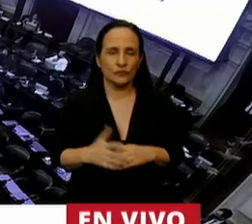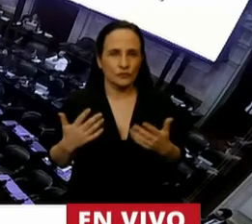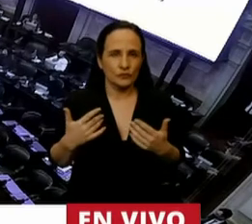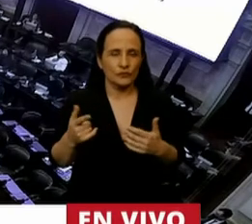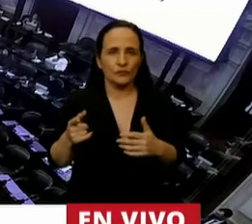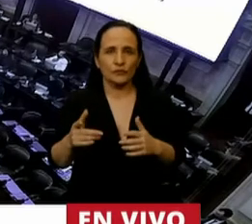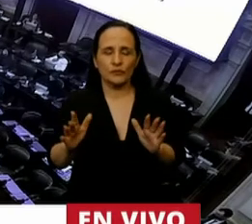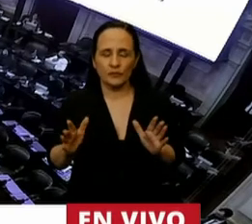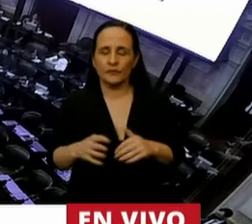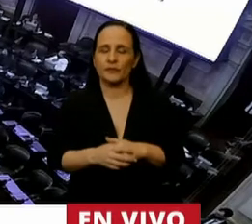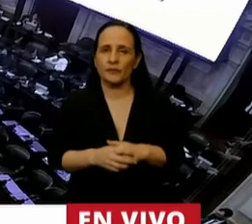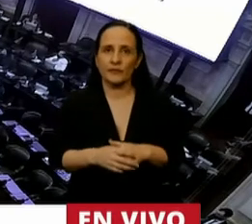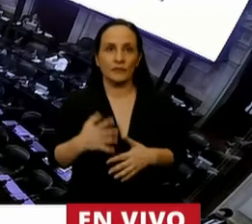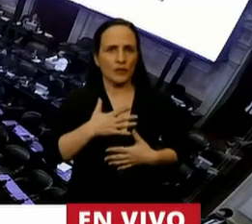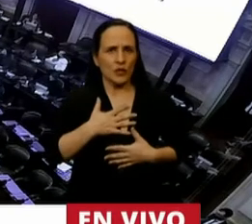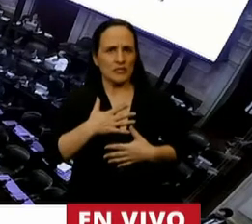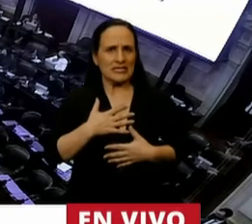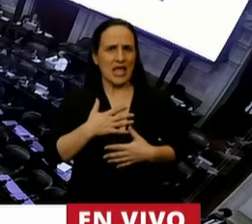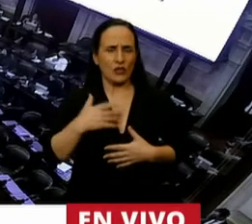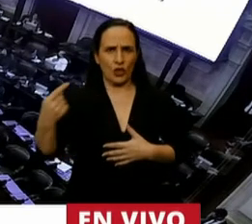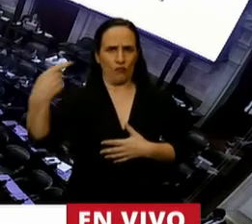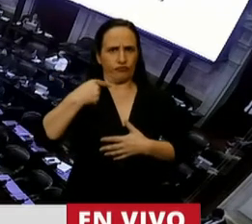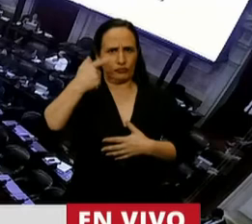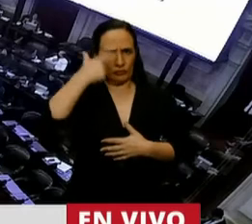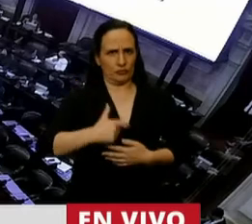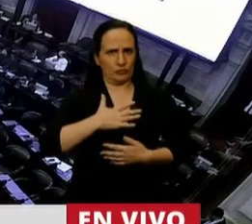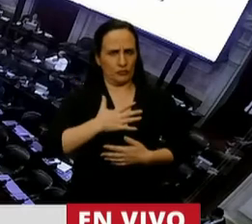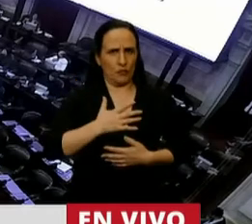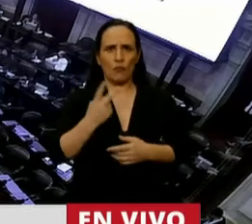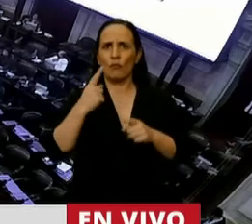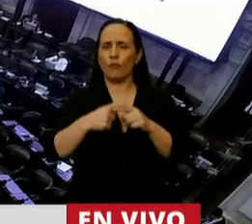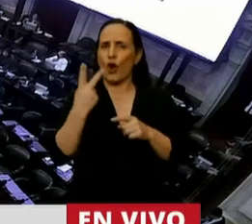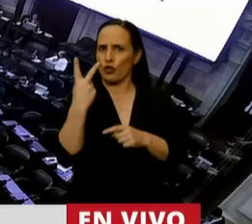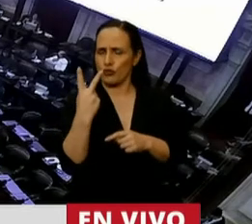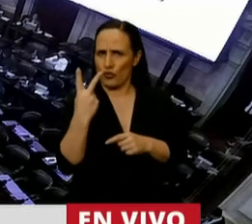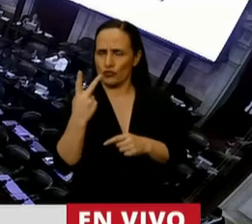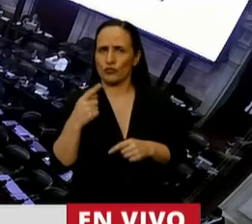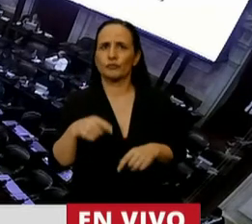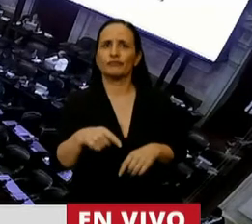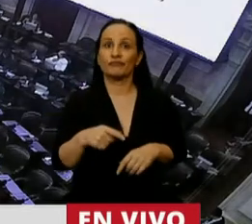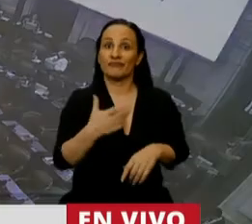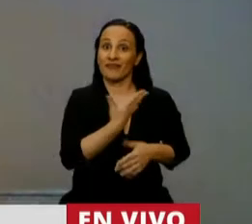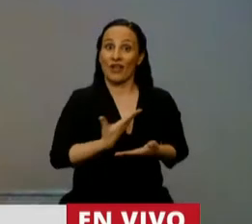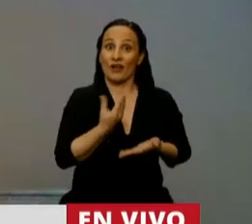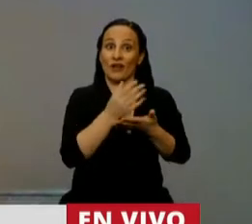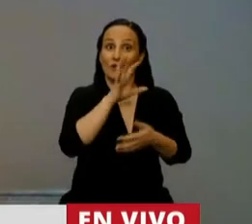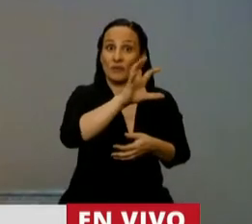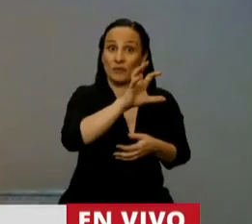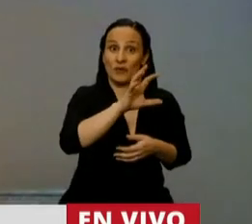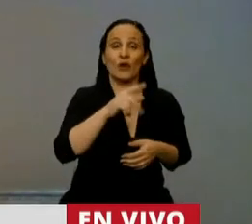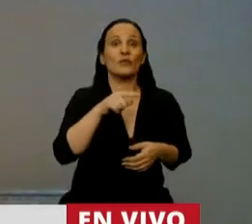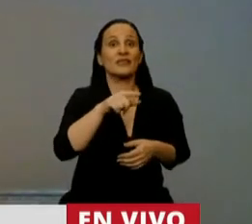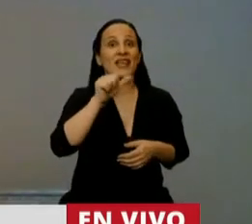Realmente me siento agraviada por dos cuestiones. Uno, por quien hoy gobierna nuestra provincia, la doctora Liza